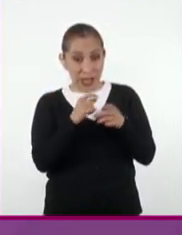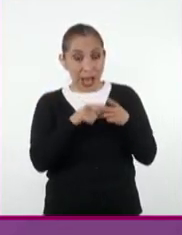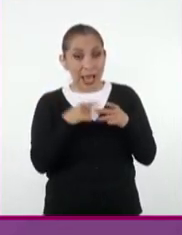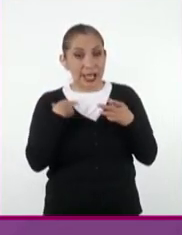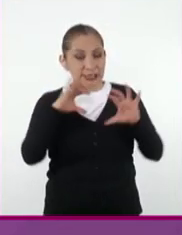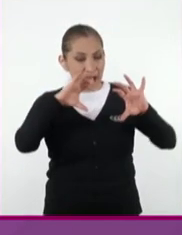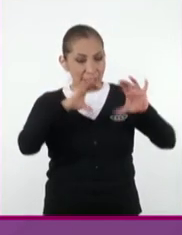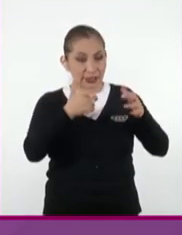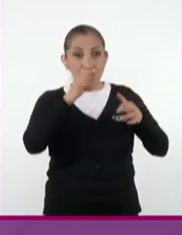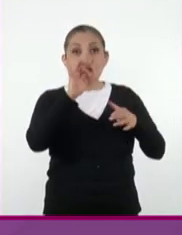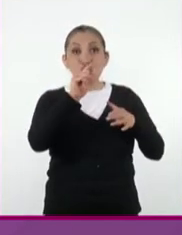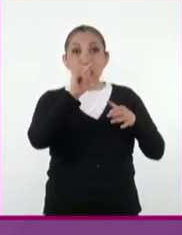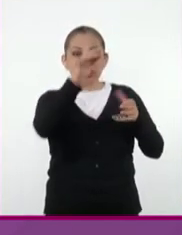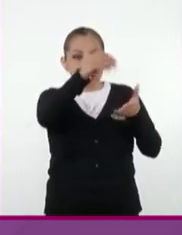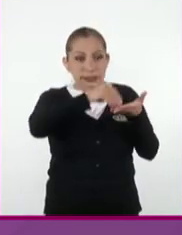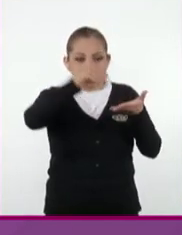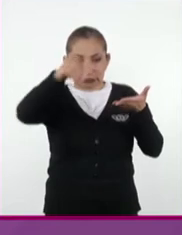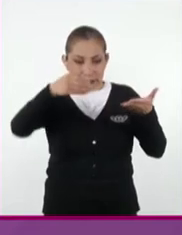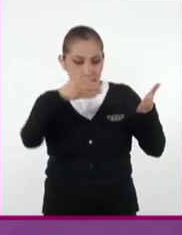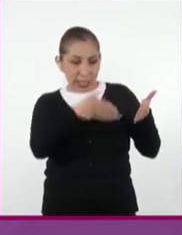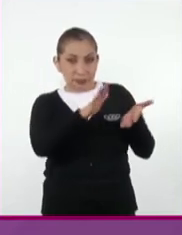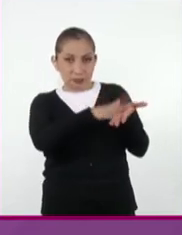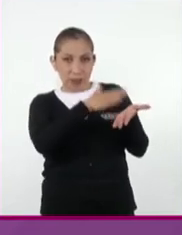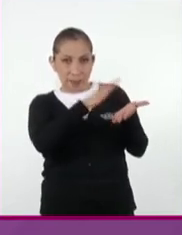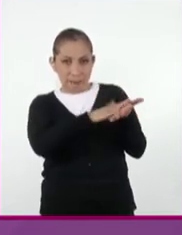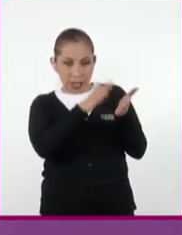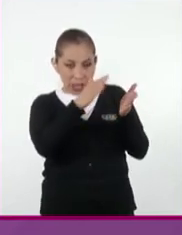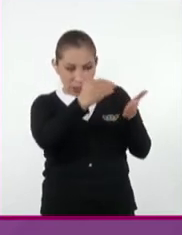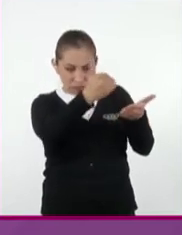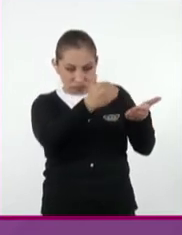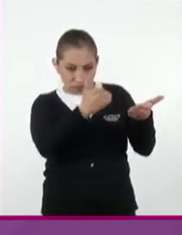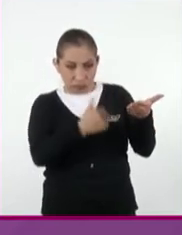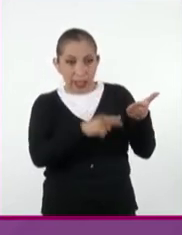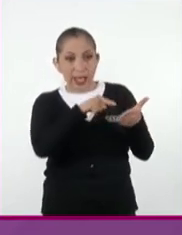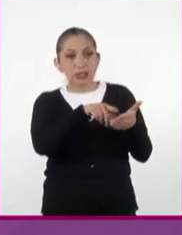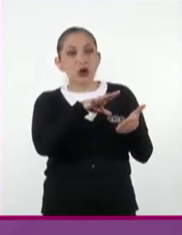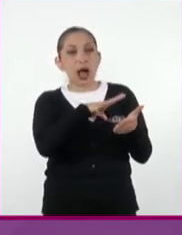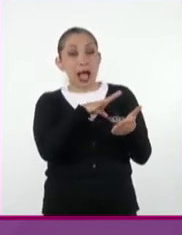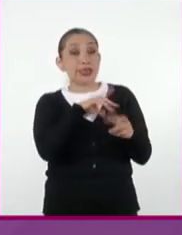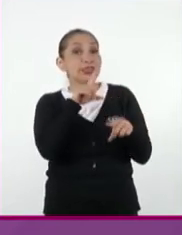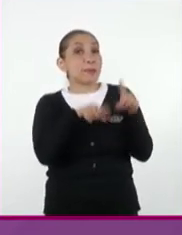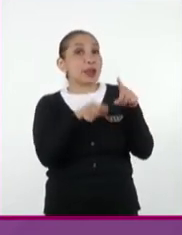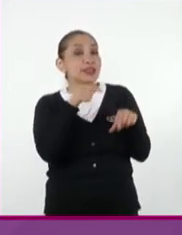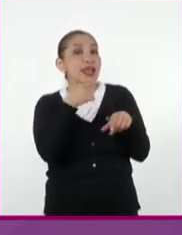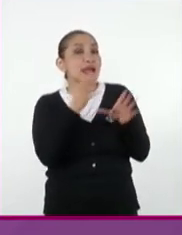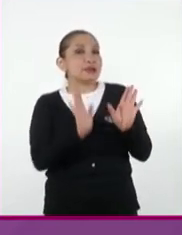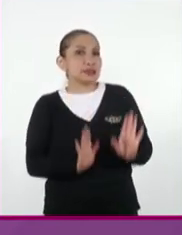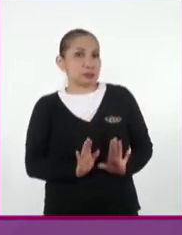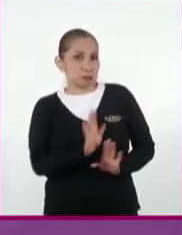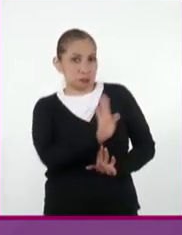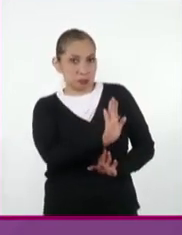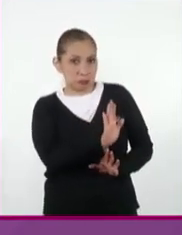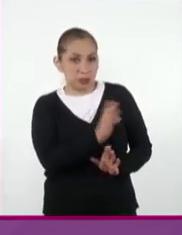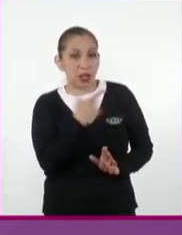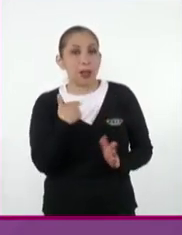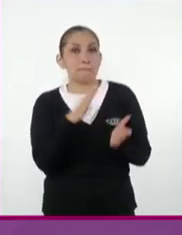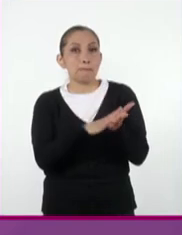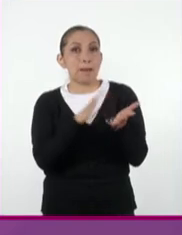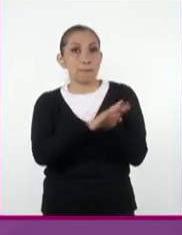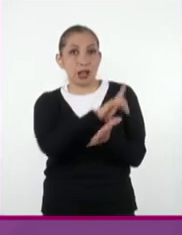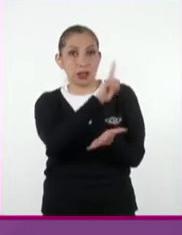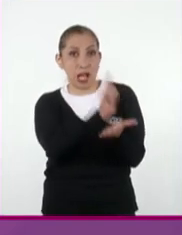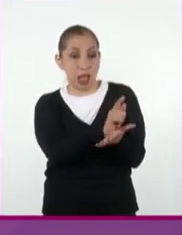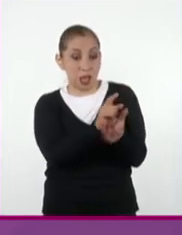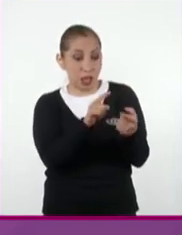las fuentes que obtiene cuando se trata de documentos. Estos se ubicarán según su tipo. Por ejemplo, documentos